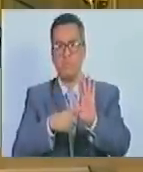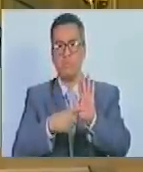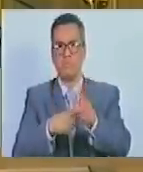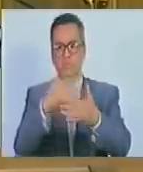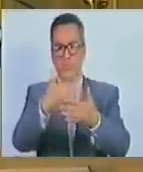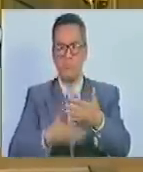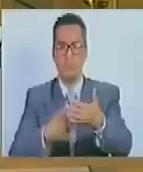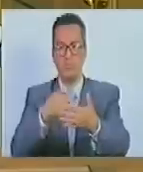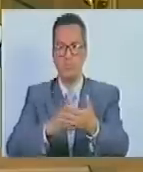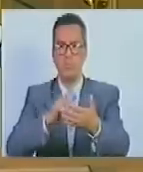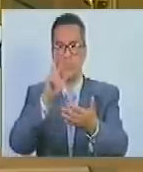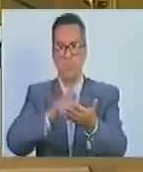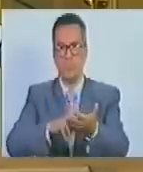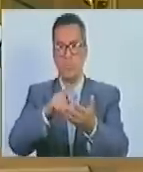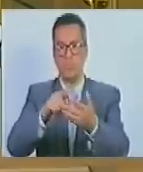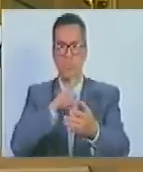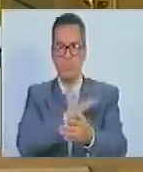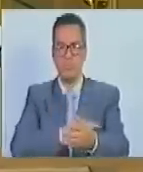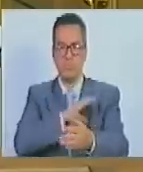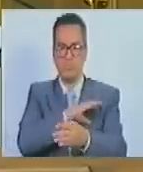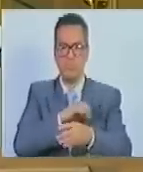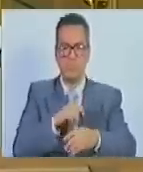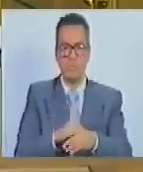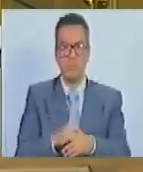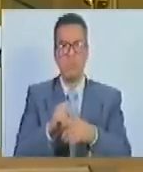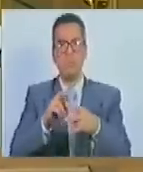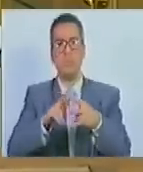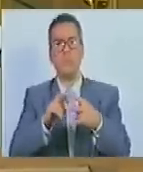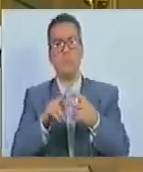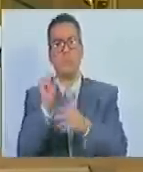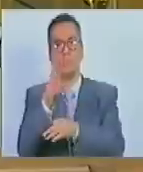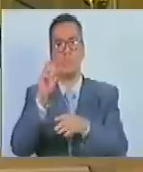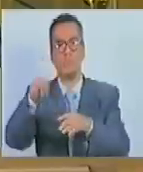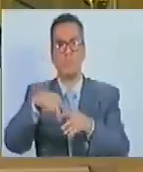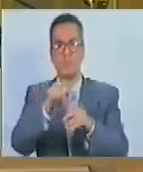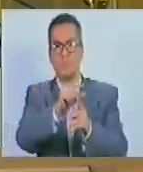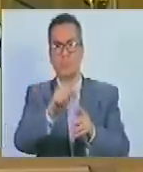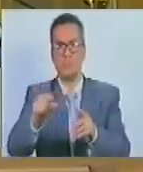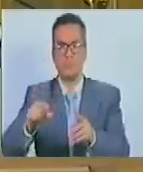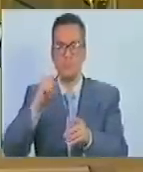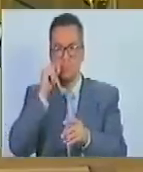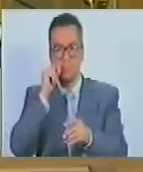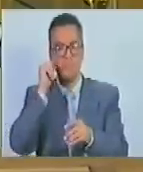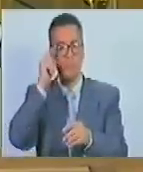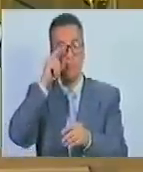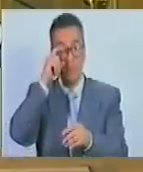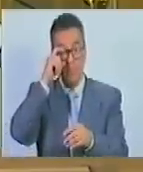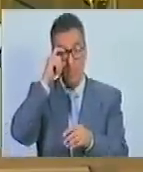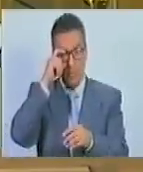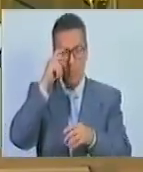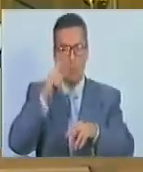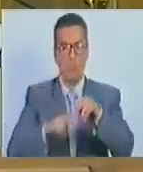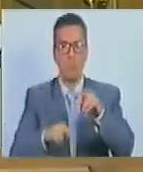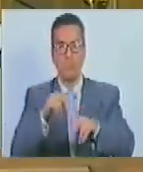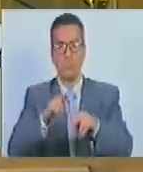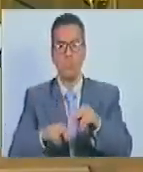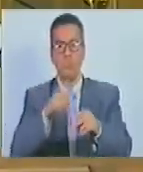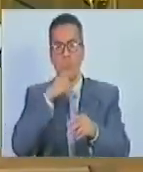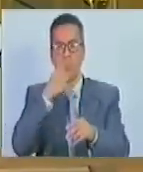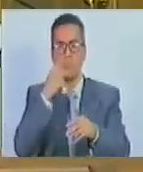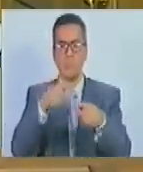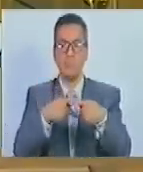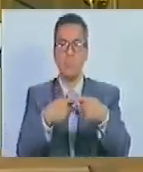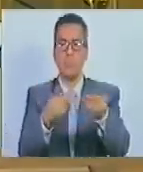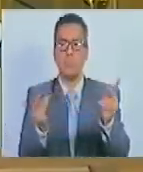propuestas aprobadas por la comisión perdón por la asamblea de ciudadanas y ciudadanos para la formulación de políticas